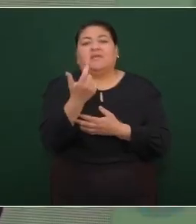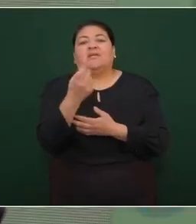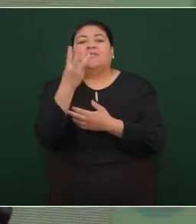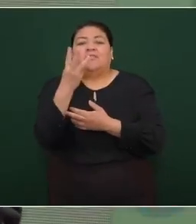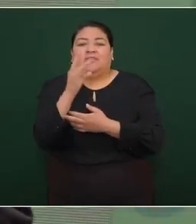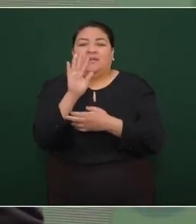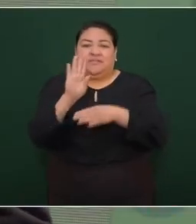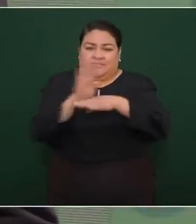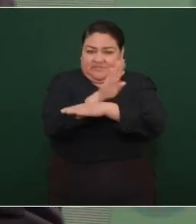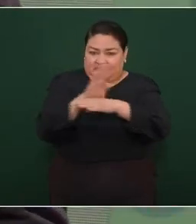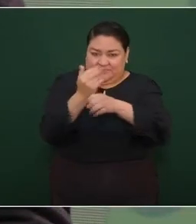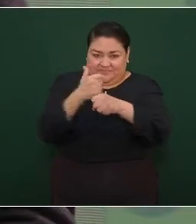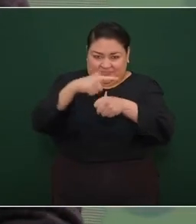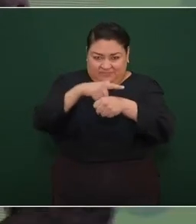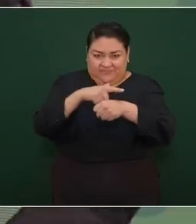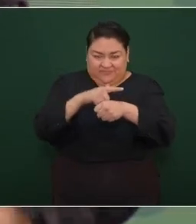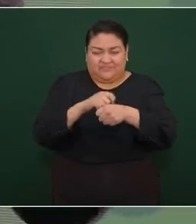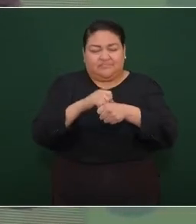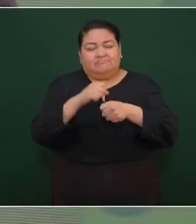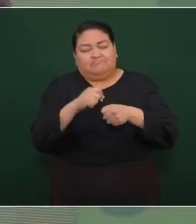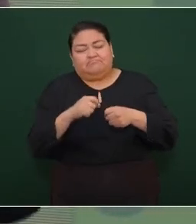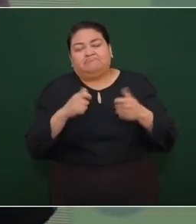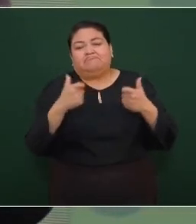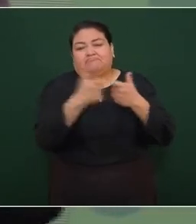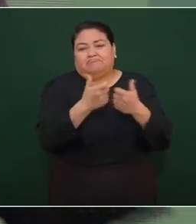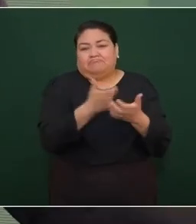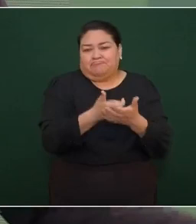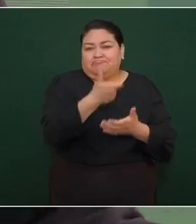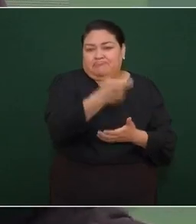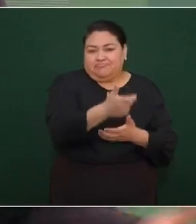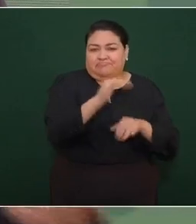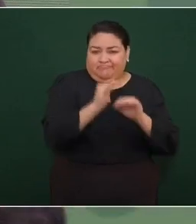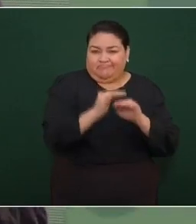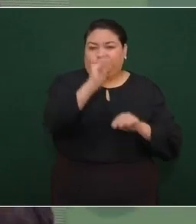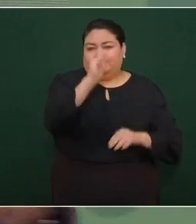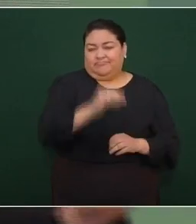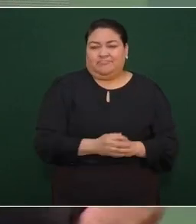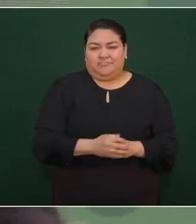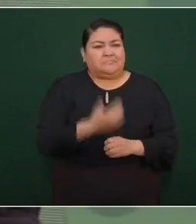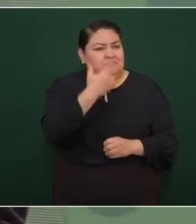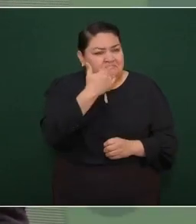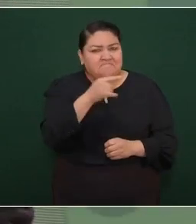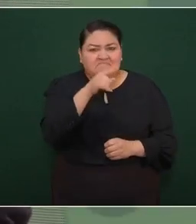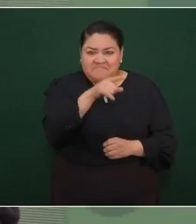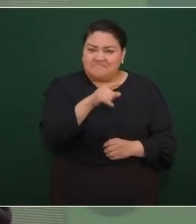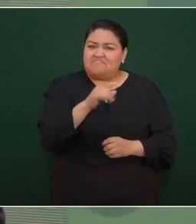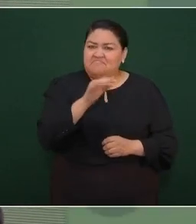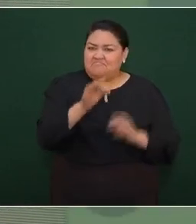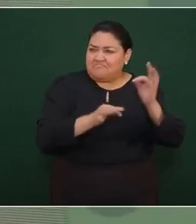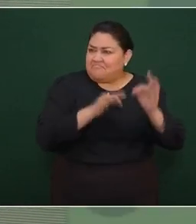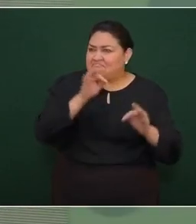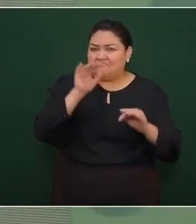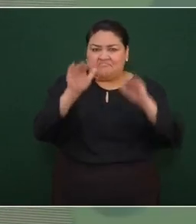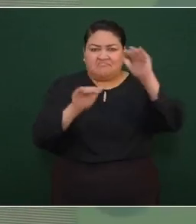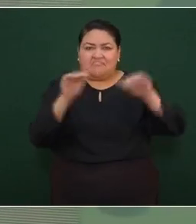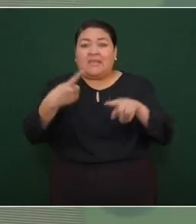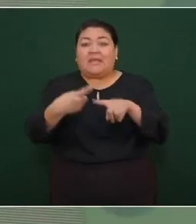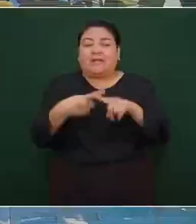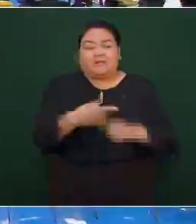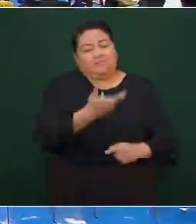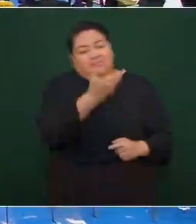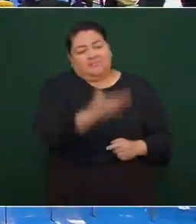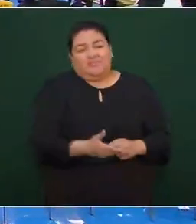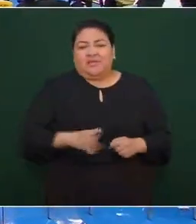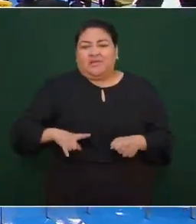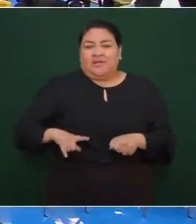prestaciones sí entonces eso lo está promoviendo el gobernador